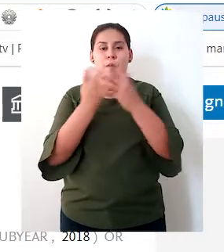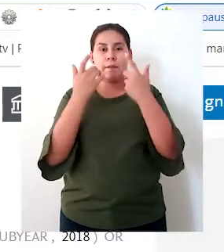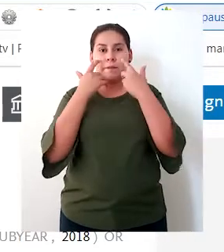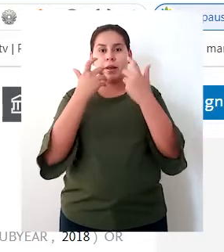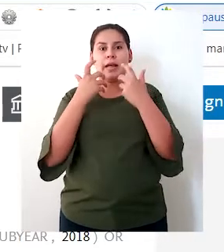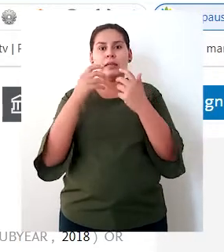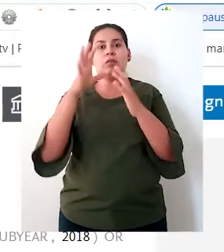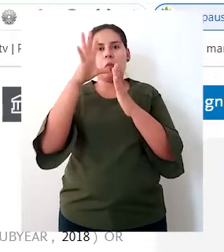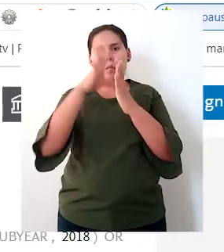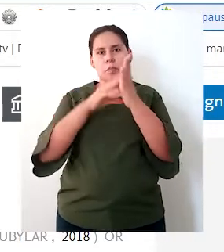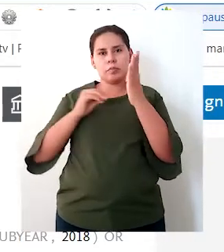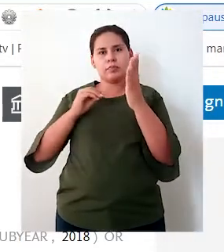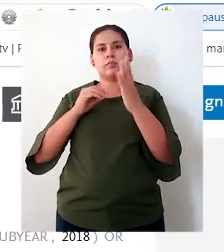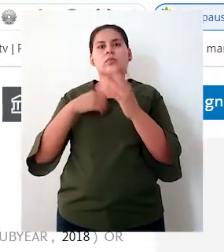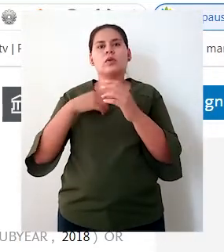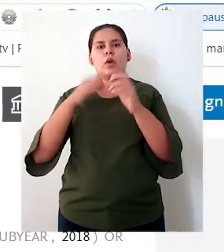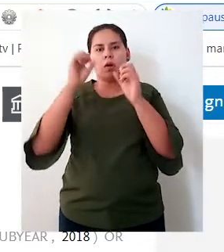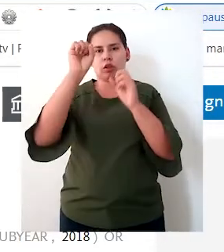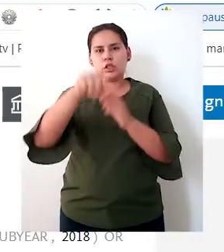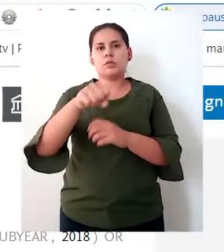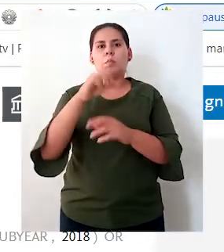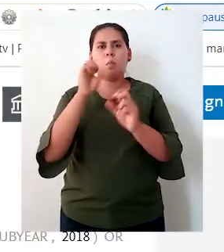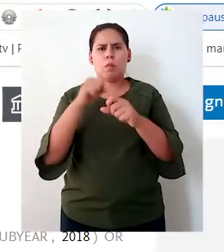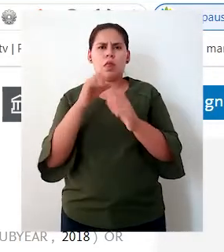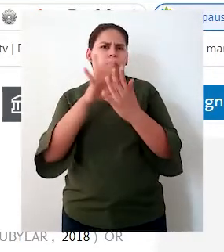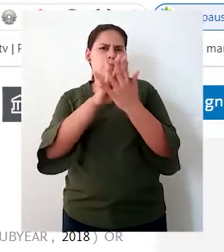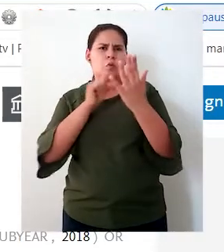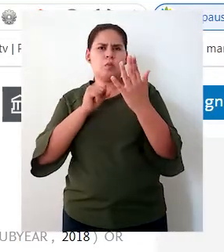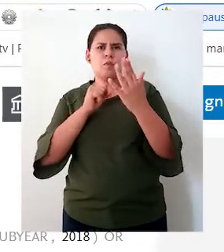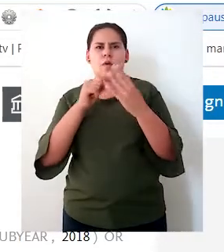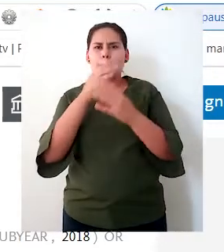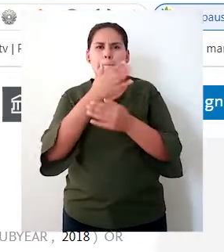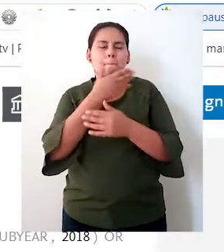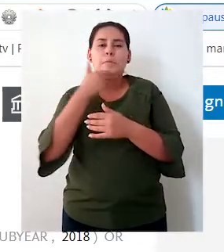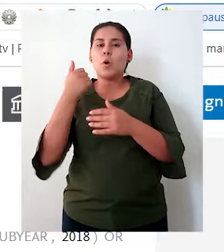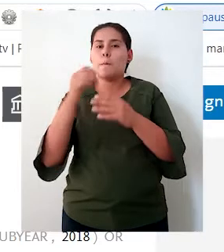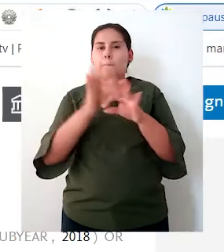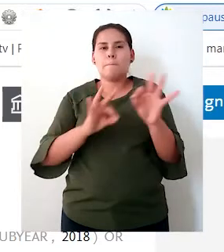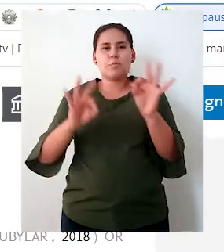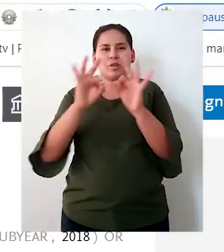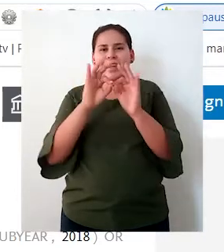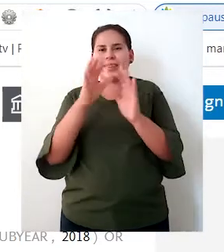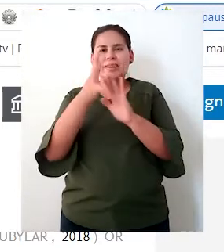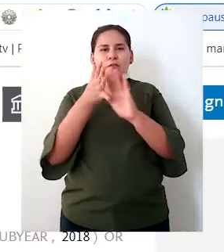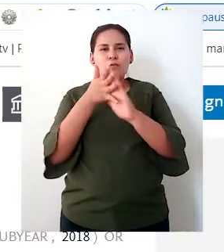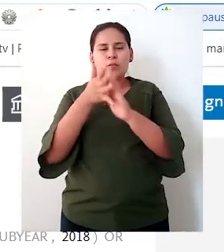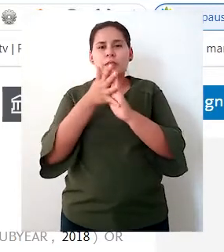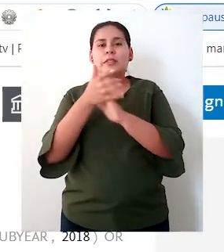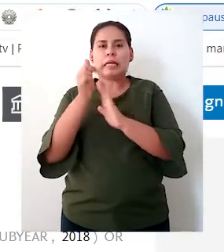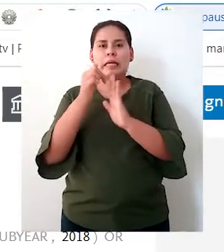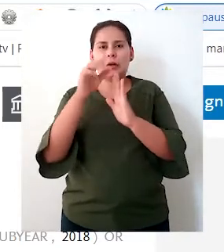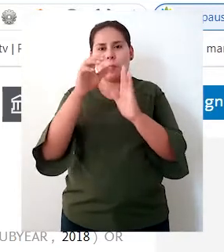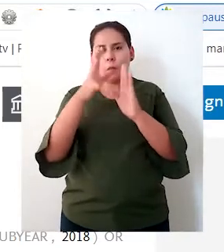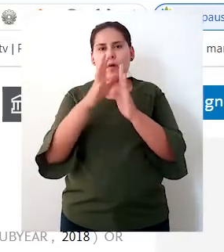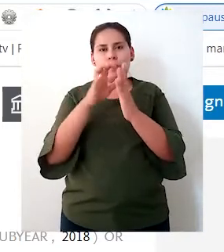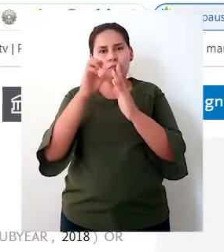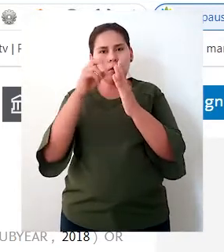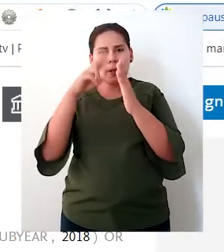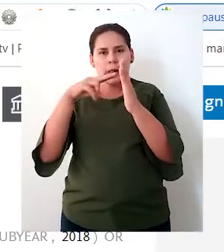relevante de ellos? La respuesta es sí. Eso lo podemos realizar a través de un ejercicio de minería de texto.